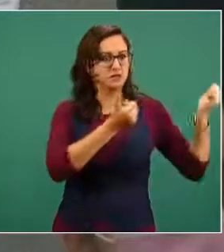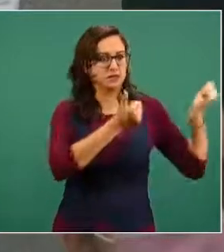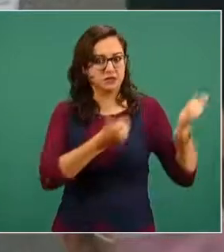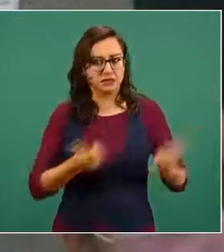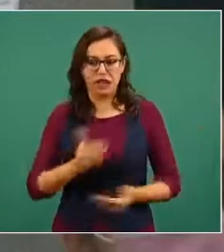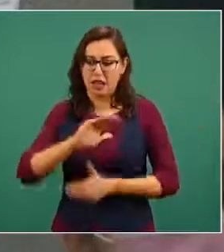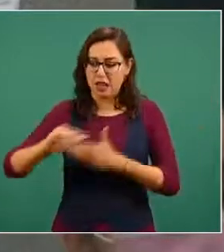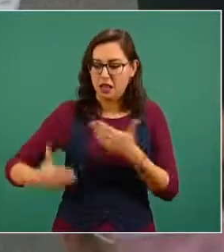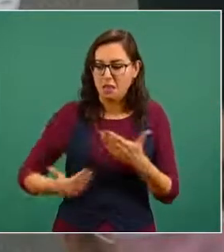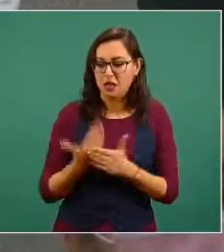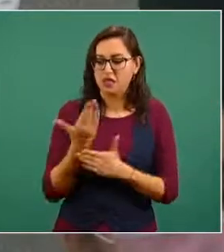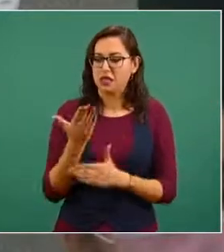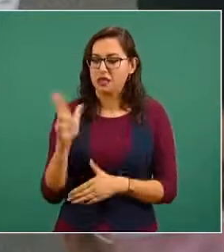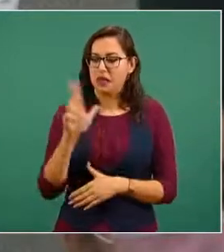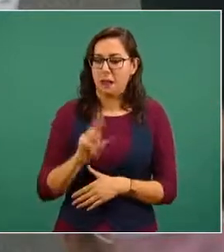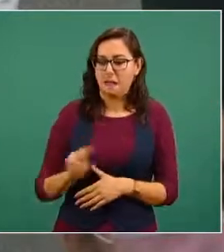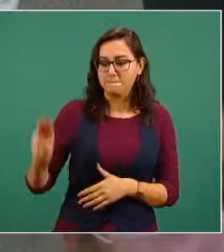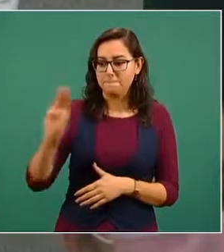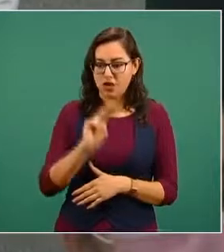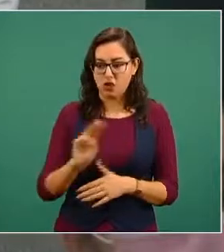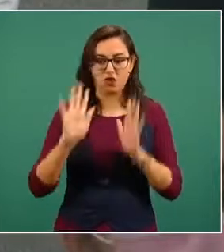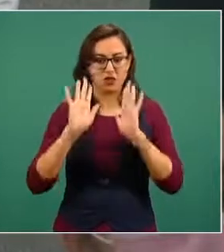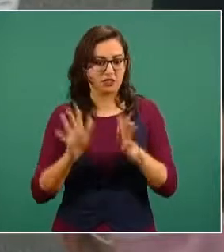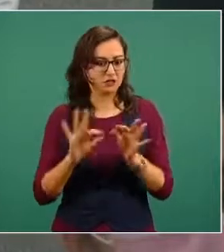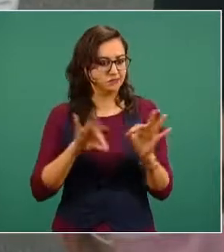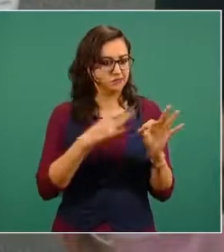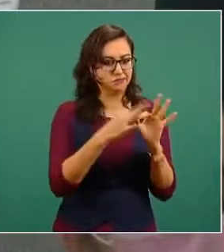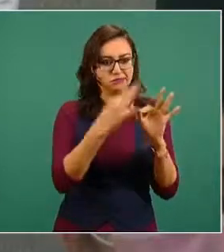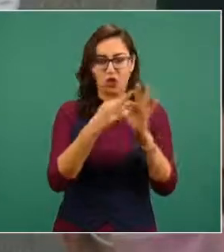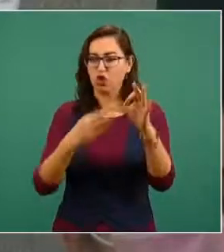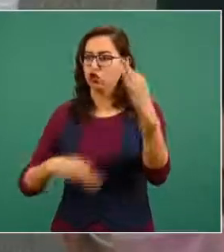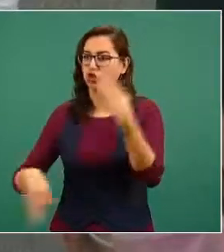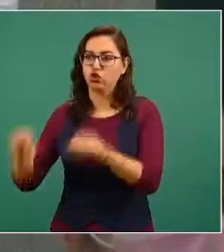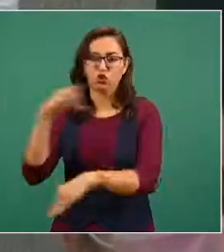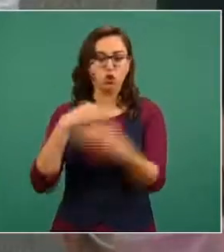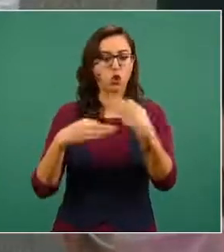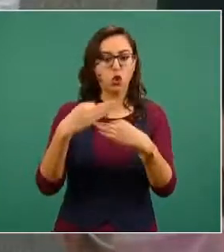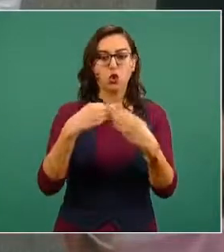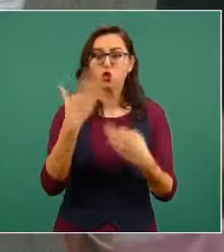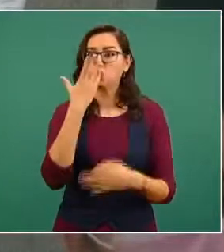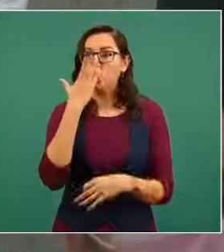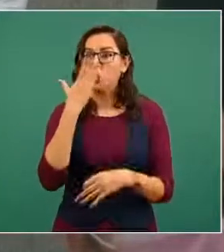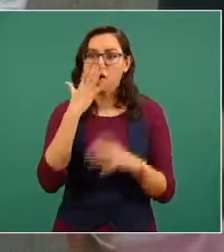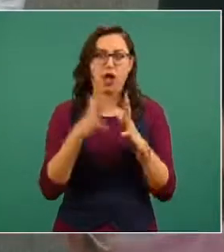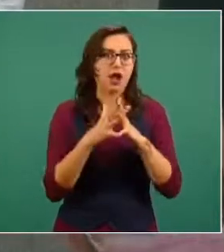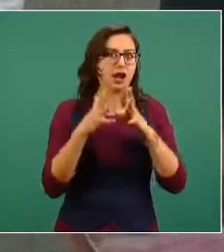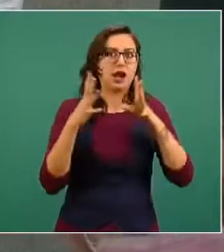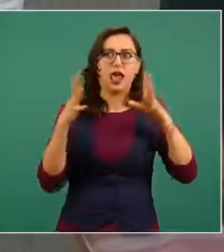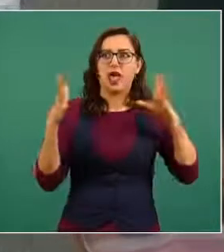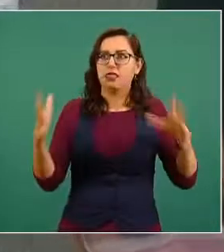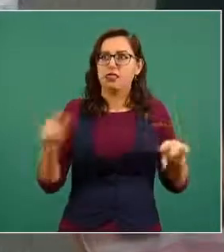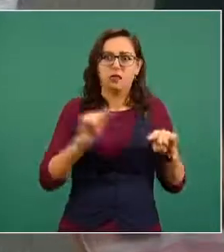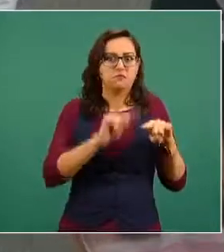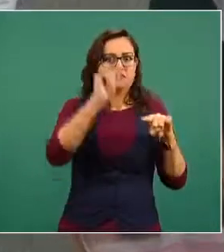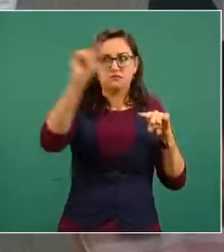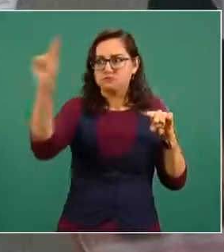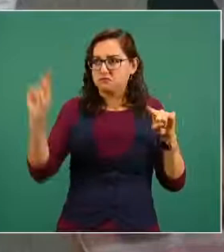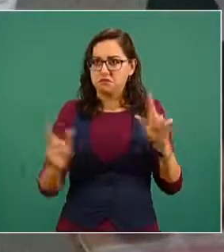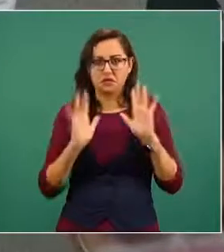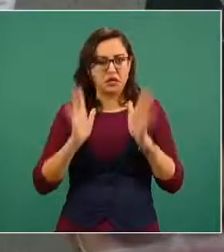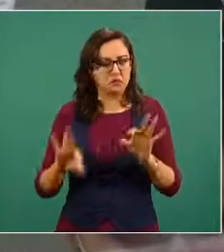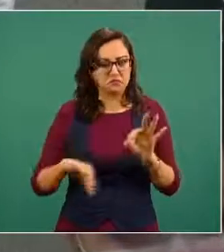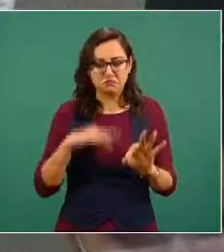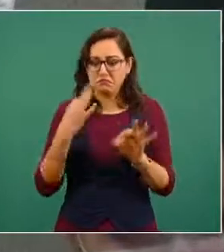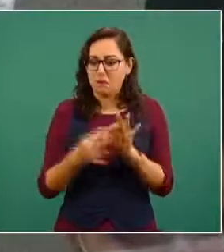miércoles ya estaban entregadas estas vacunas a lo largo y ancho del segundo estado más grande de la república. El día miércoles